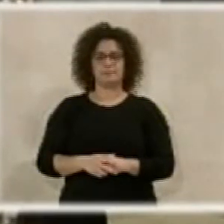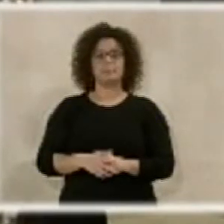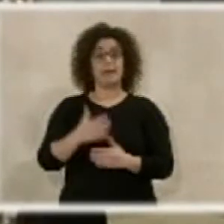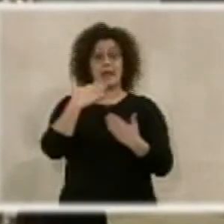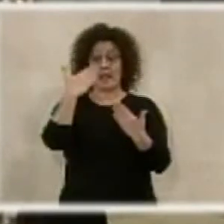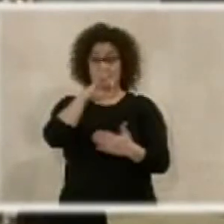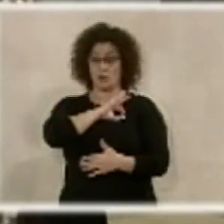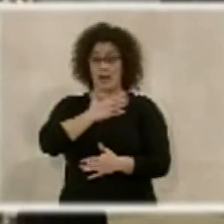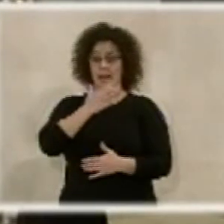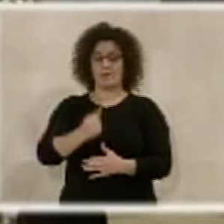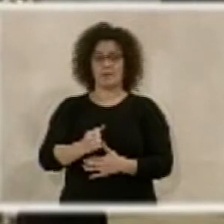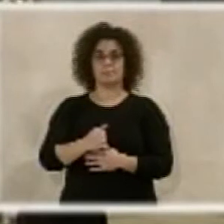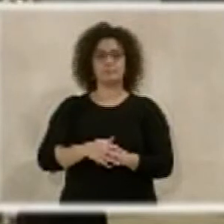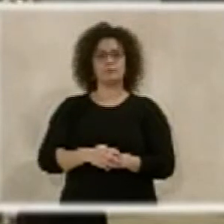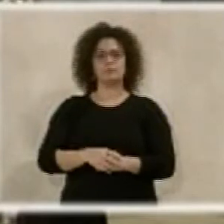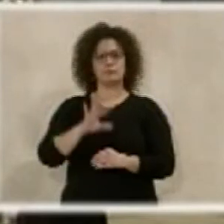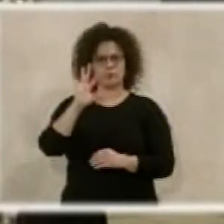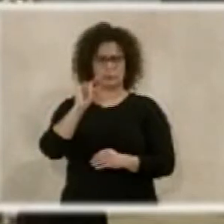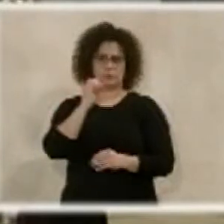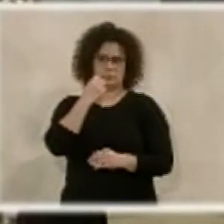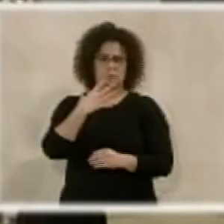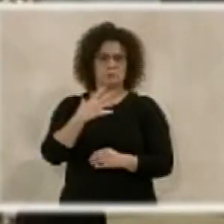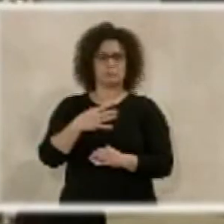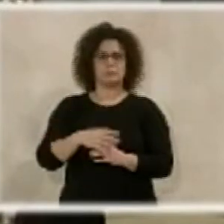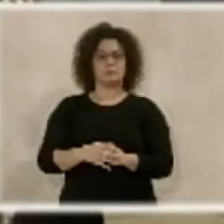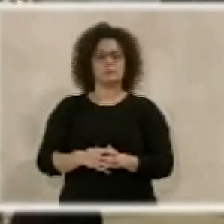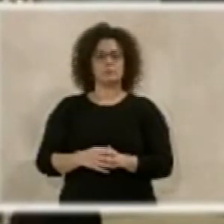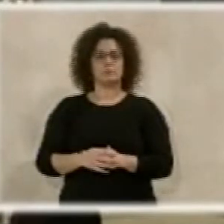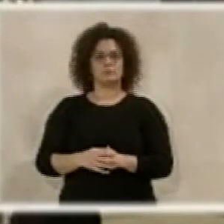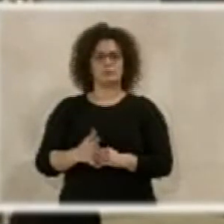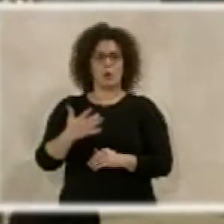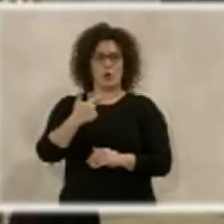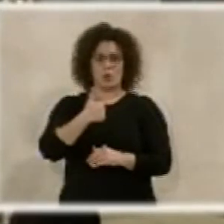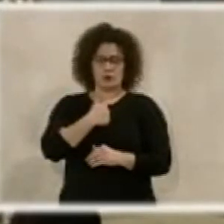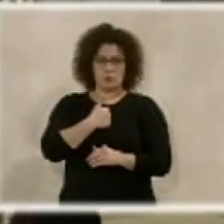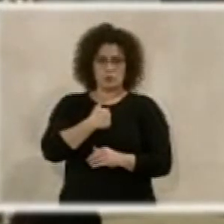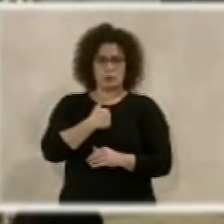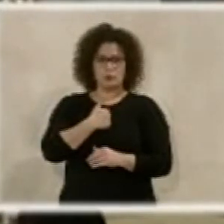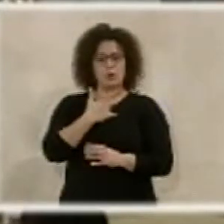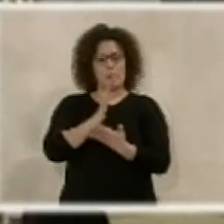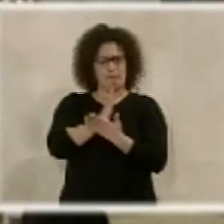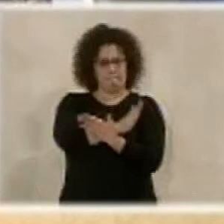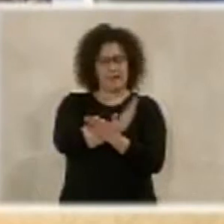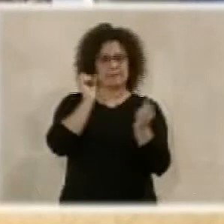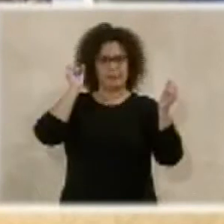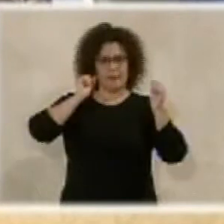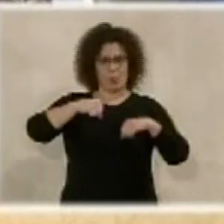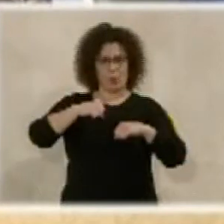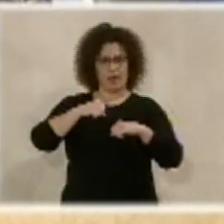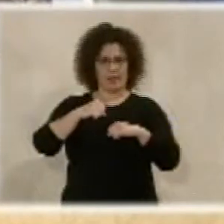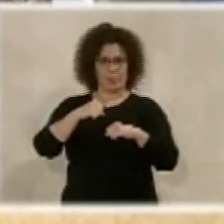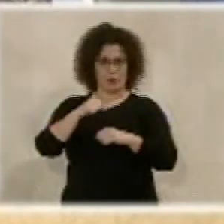Gracias, señor alcalde. Sí, bueno, yo estoy en parte de acuerdo con las